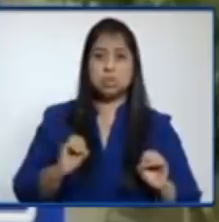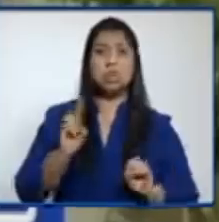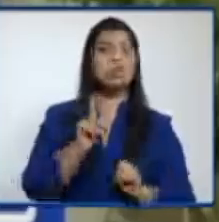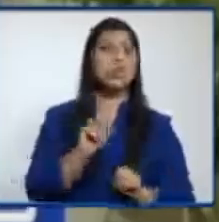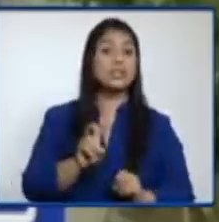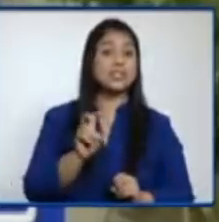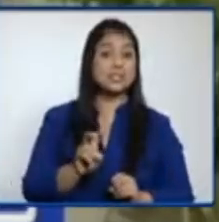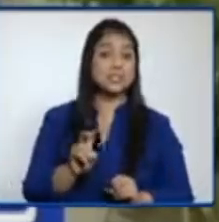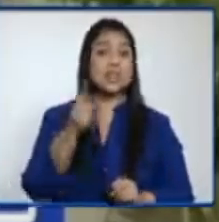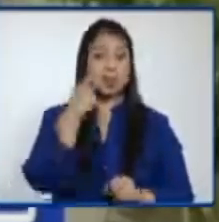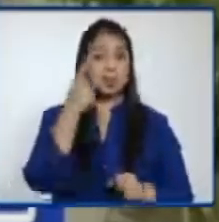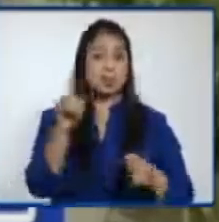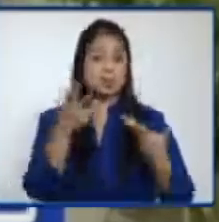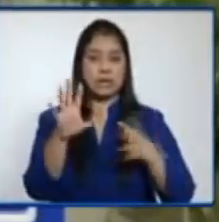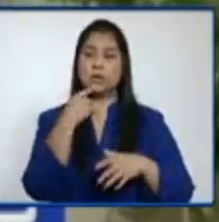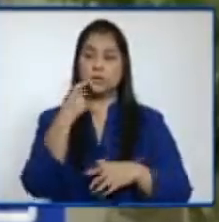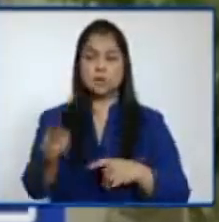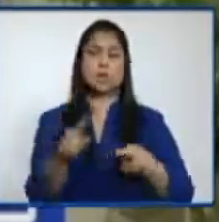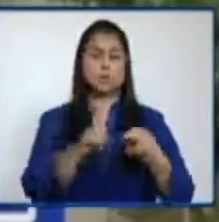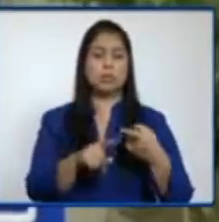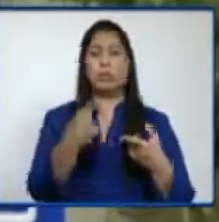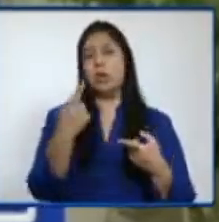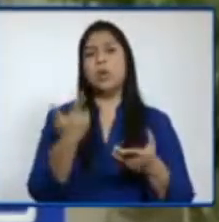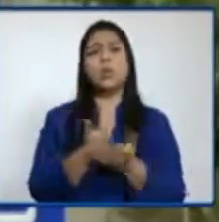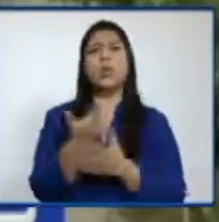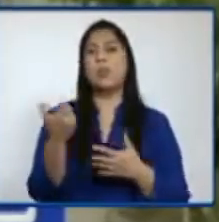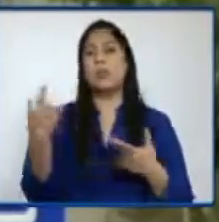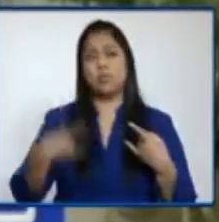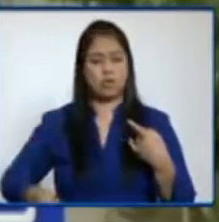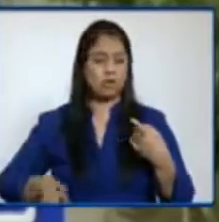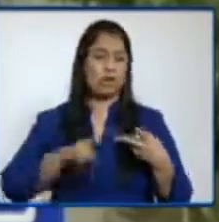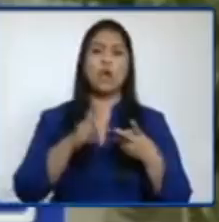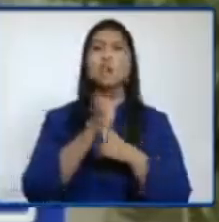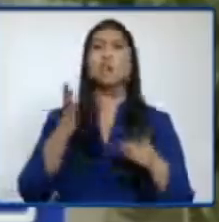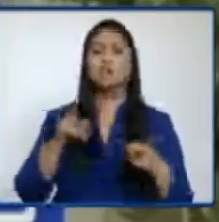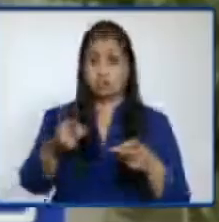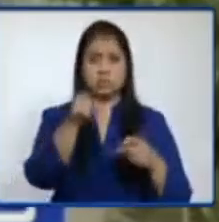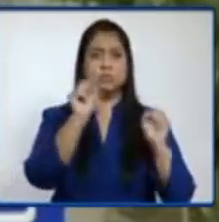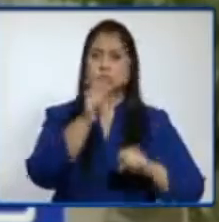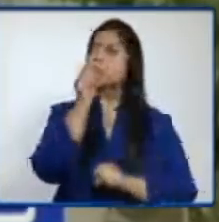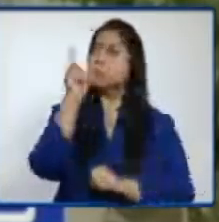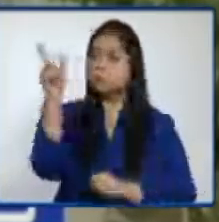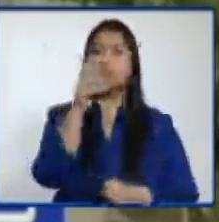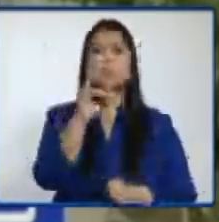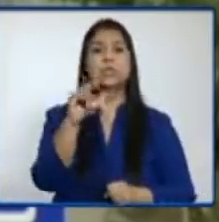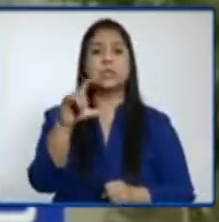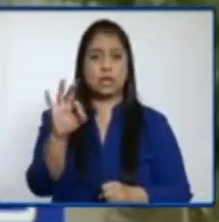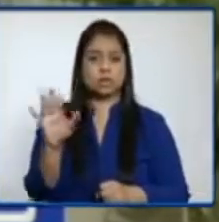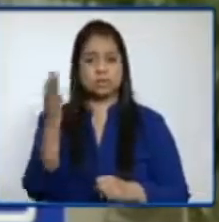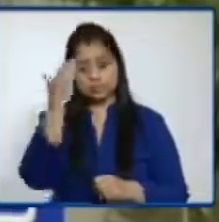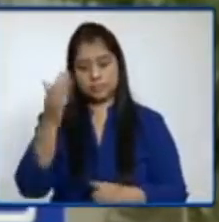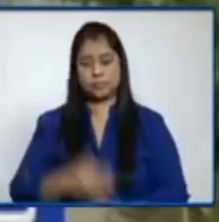necesario, como los que ha mencionado la señora Ministra de Educación, que por favor hagan su respectiva denuncia a la Diaco. Muchas gracias.